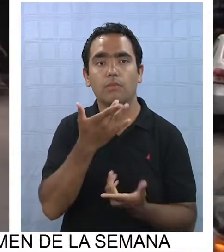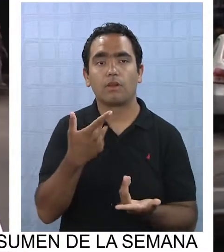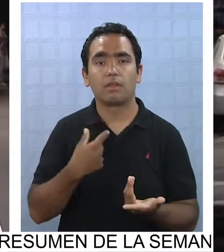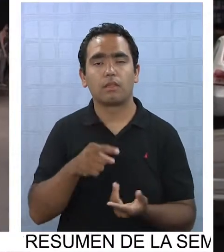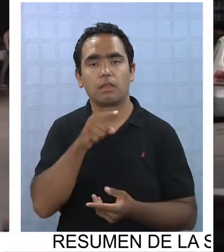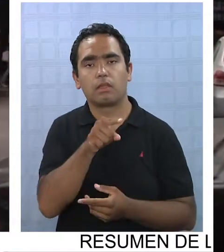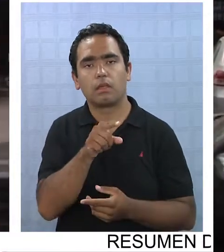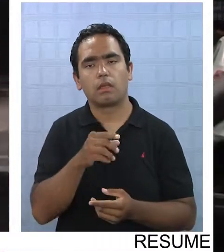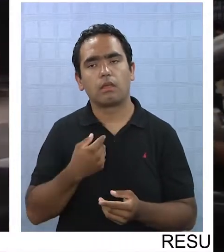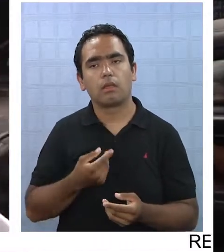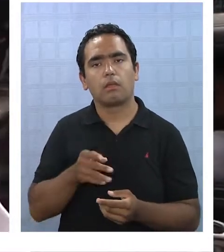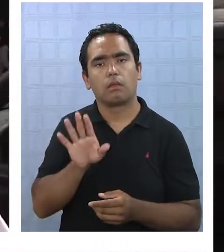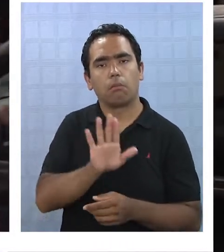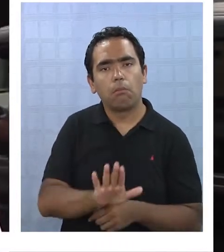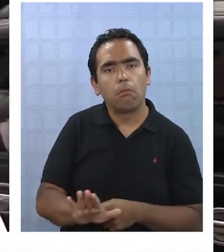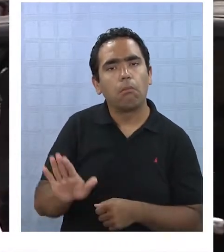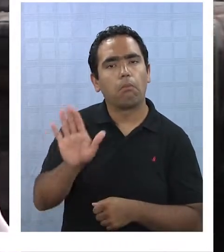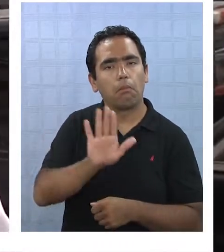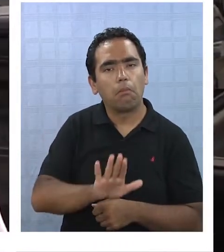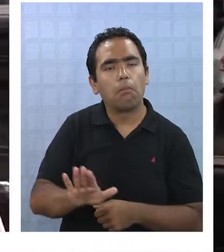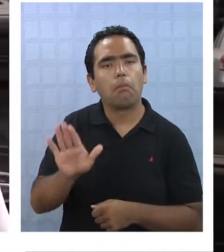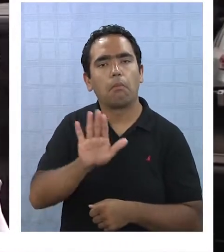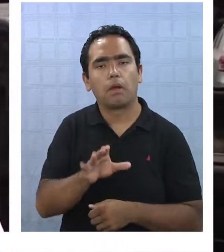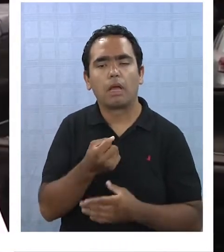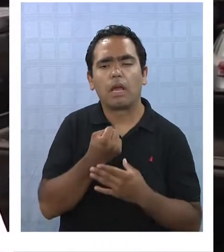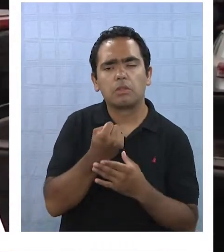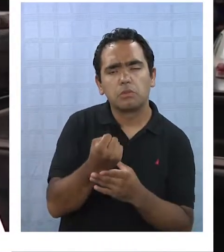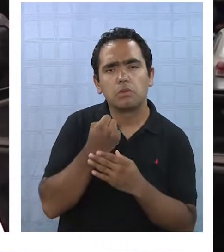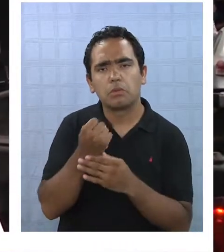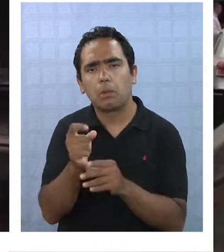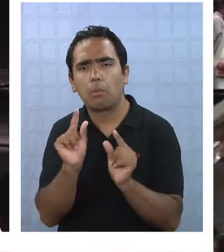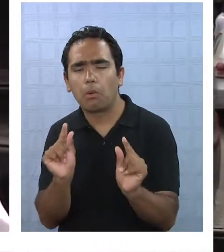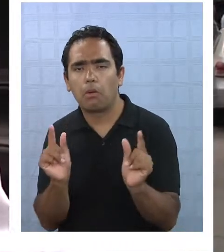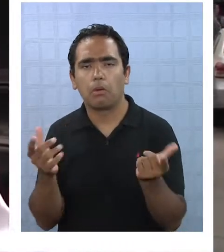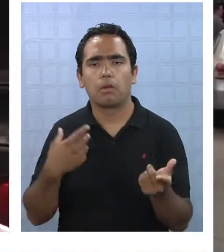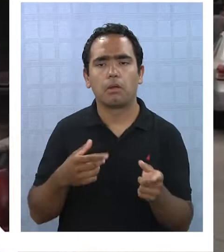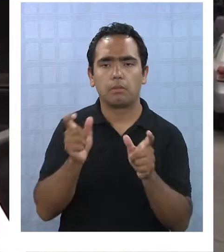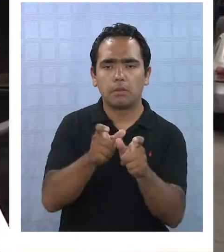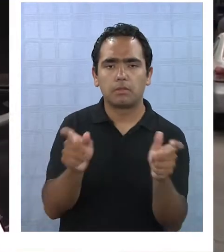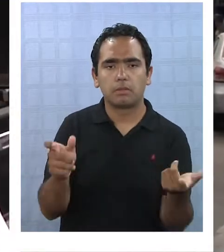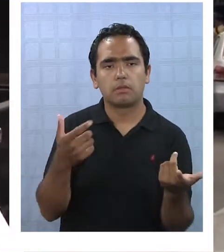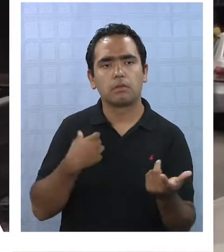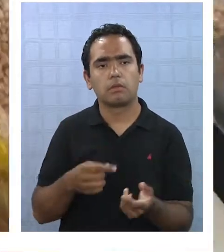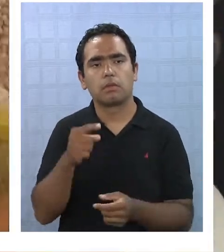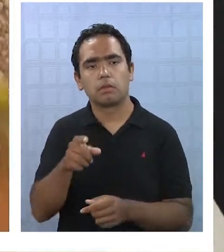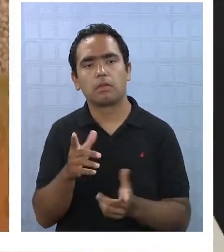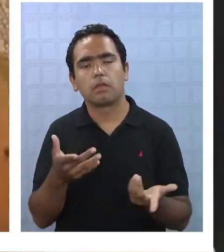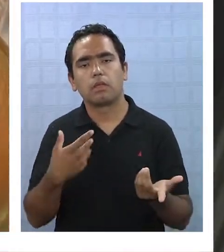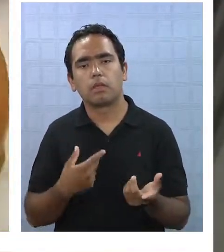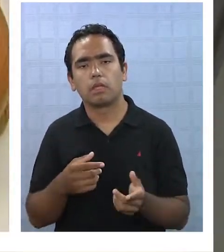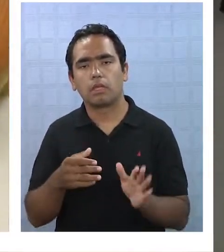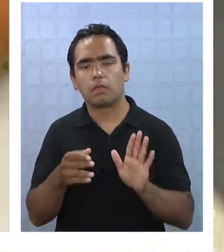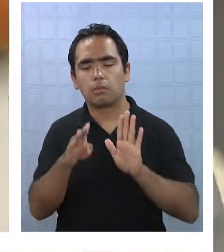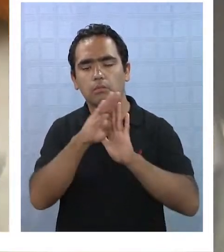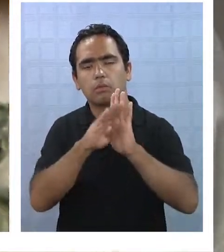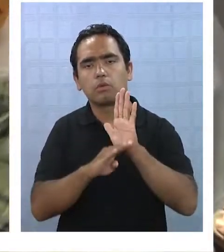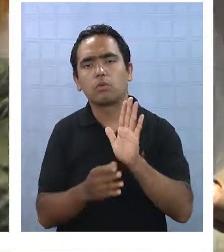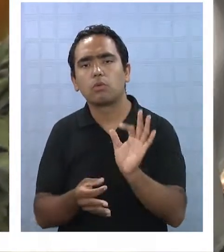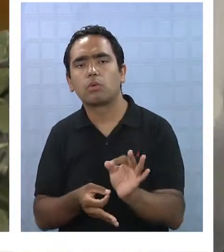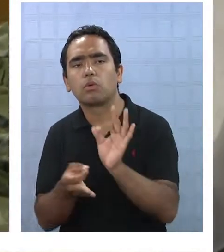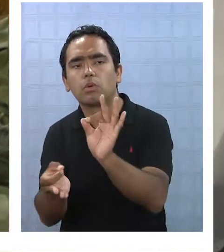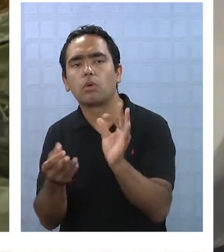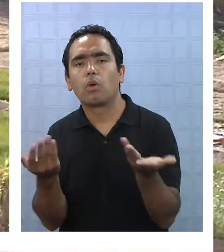parchando, entregándole forraje o no a los agricultores y poderle entregar campañas de cómo manejar sus